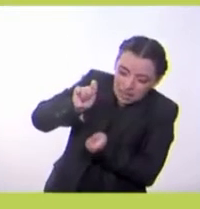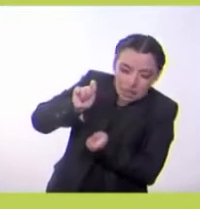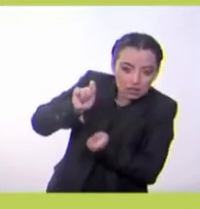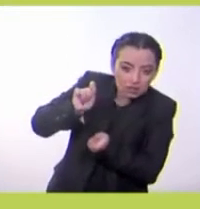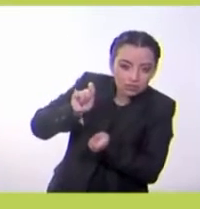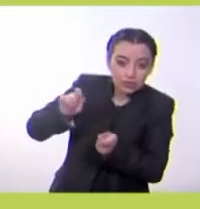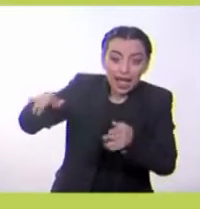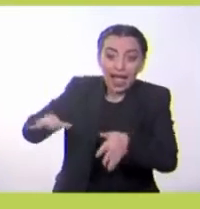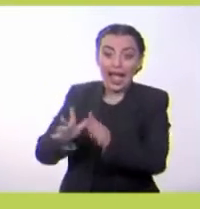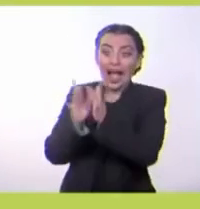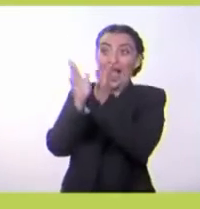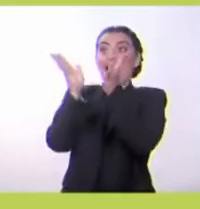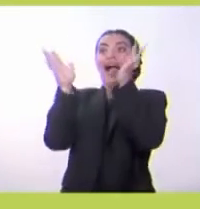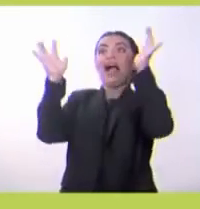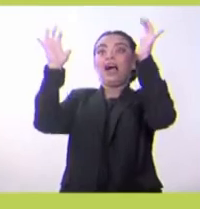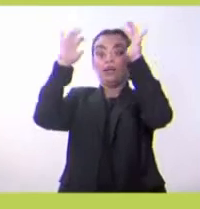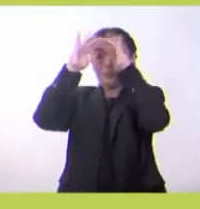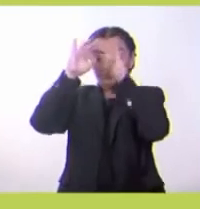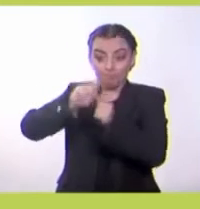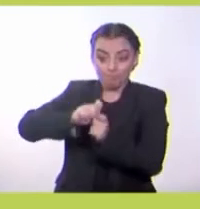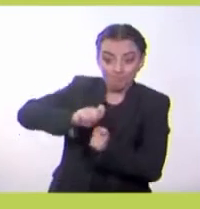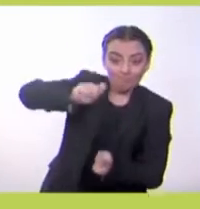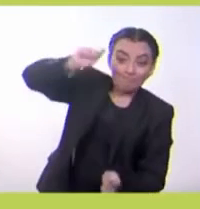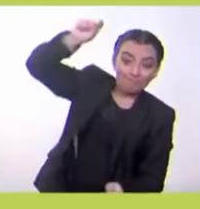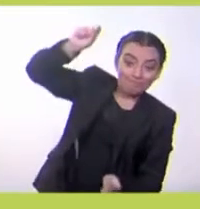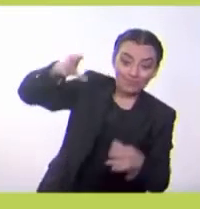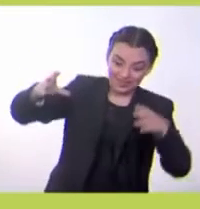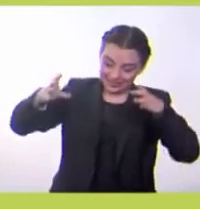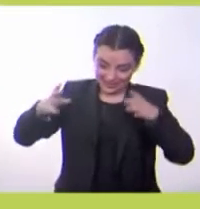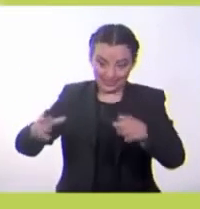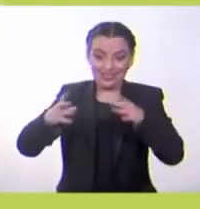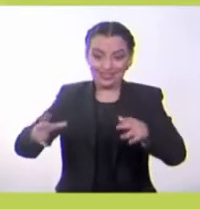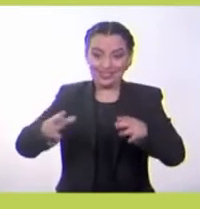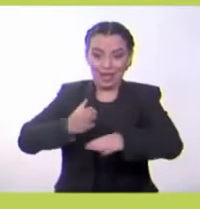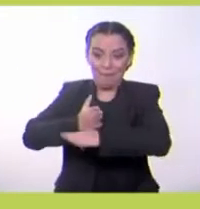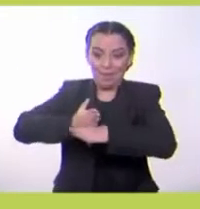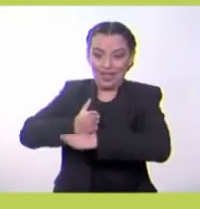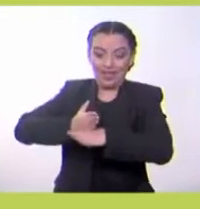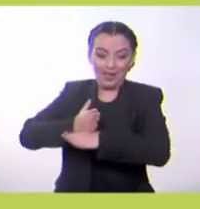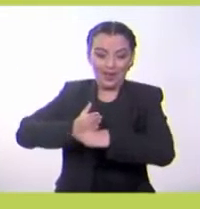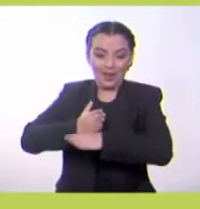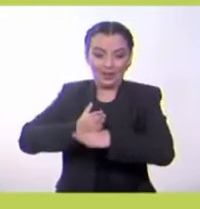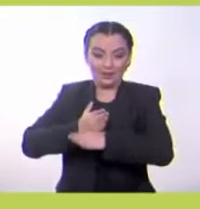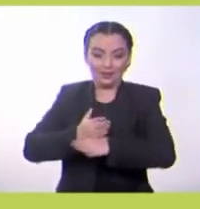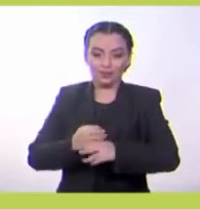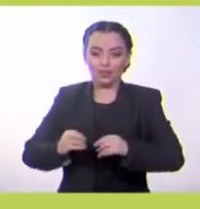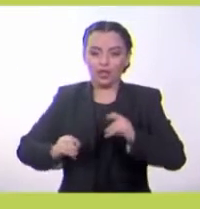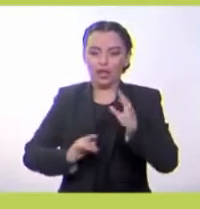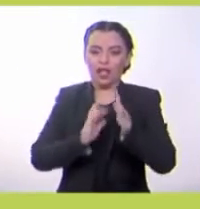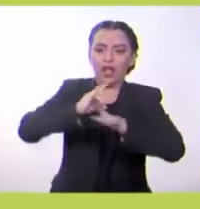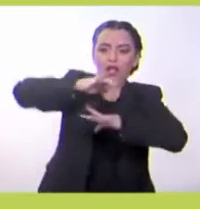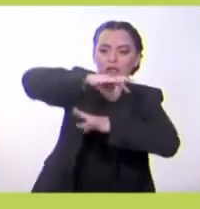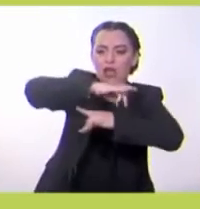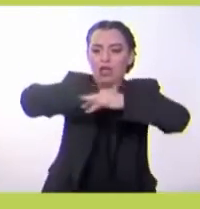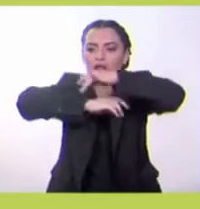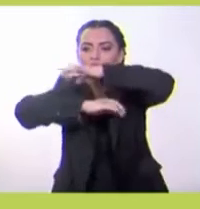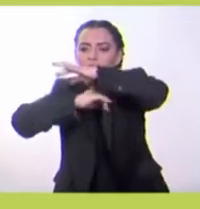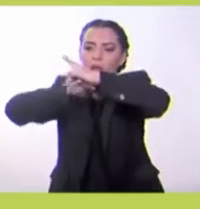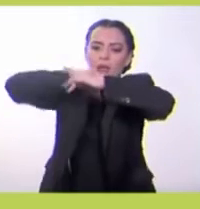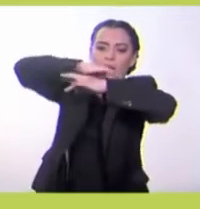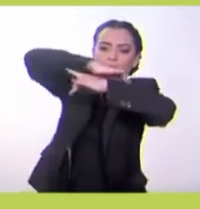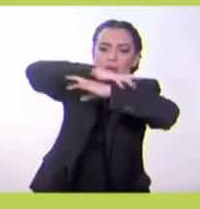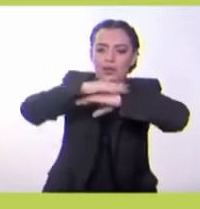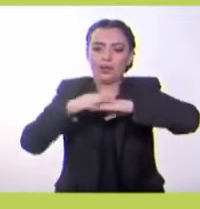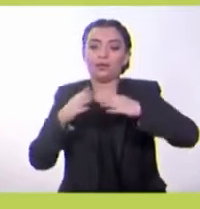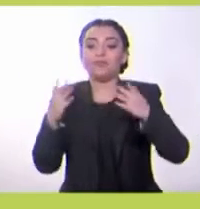Árboles si son grandes y tienen un tallo central de madera. O trepadoras si escalan objetos para llegar a la